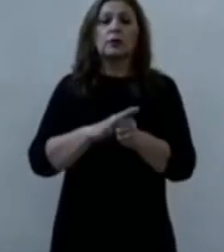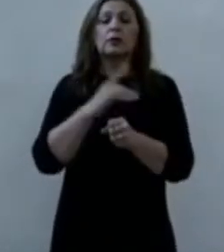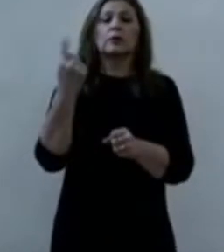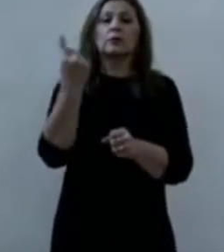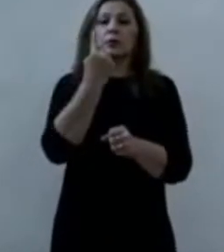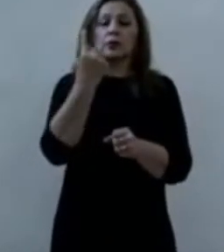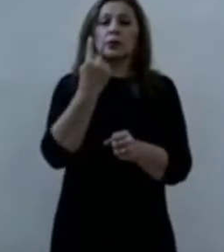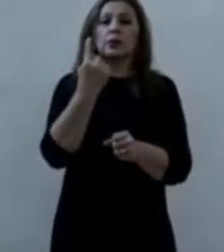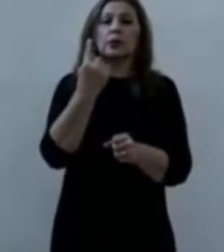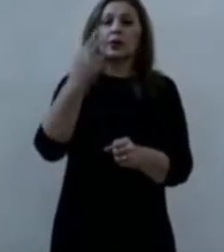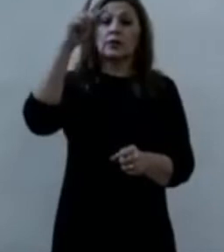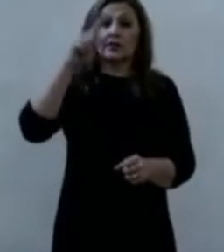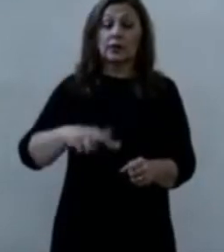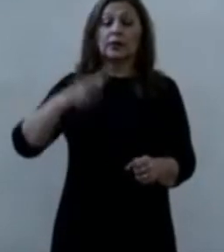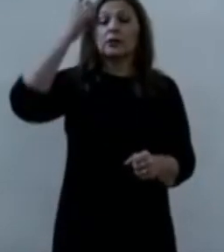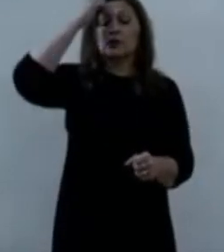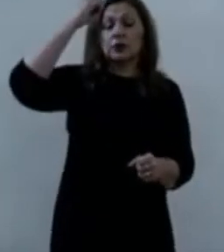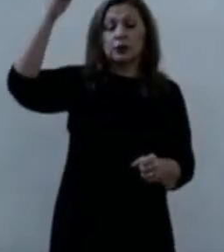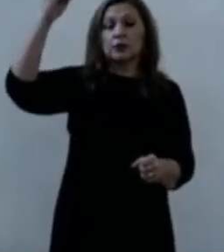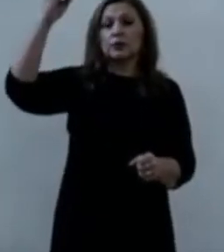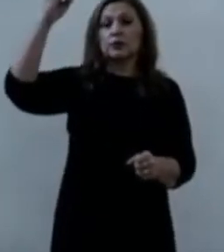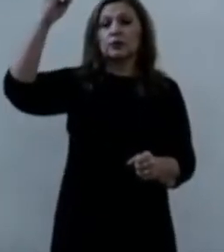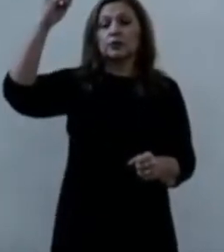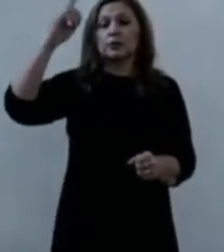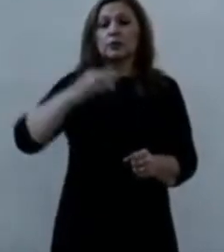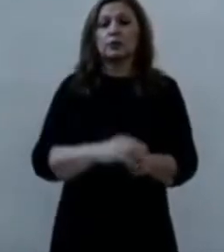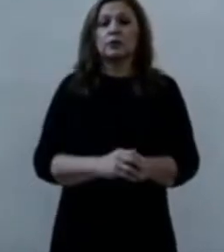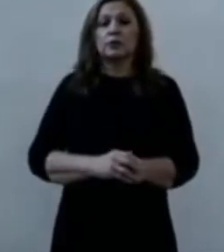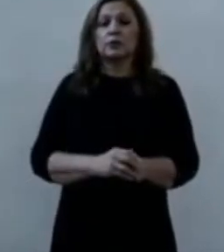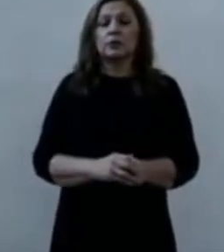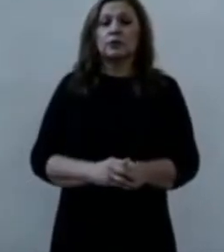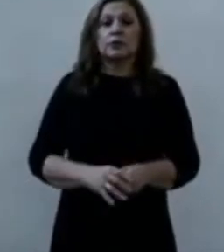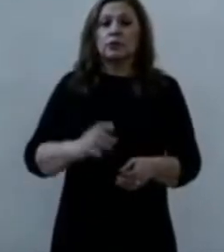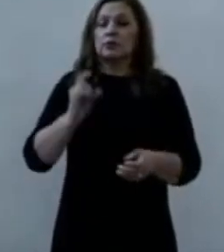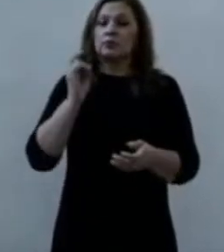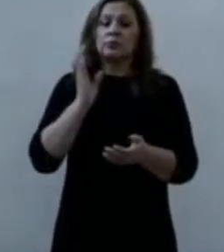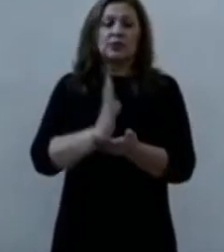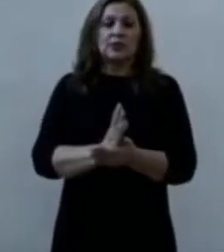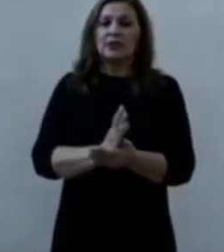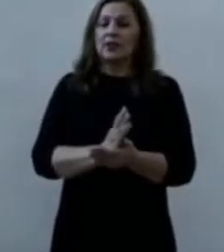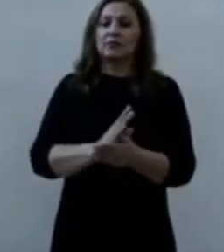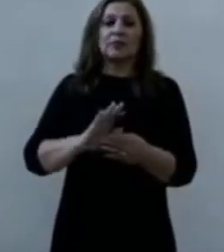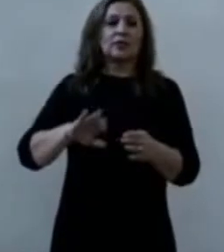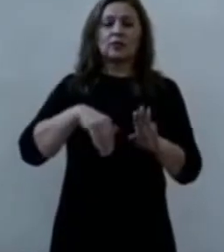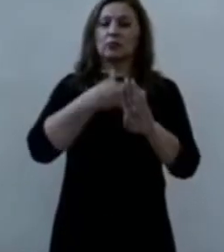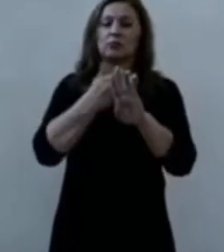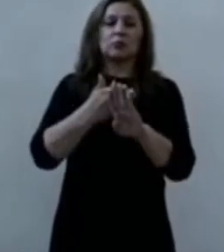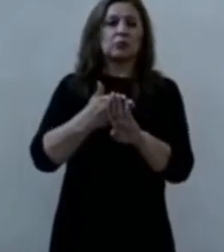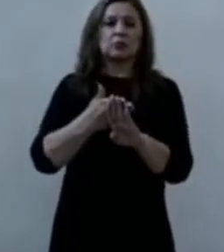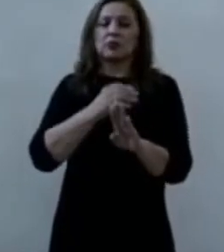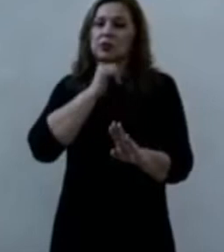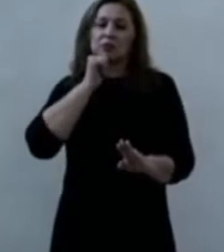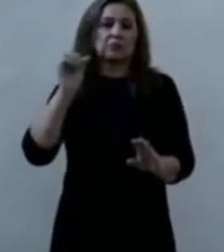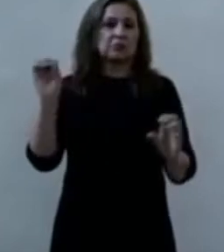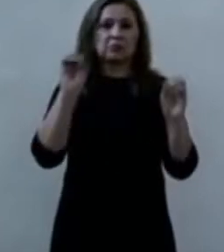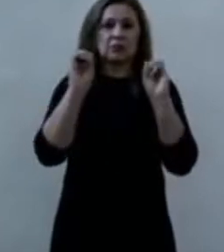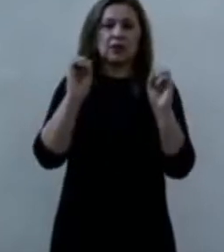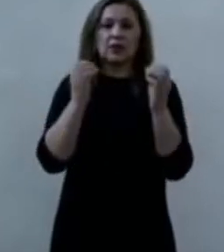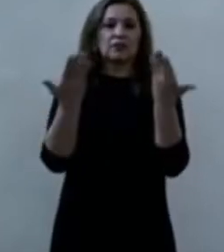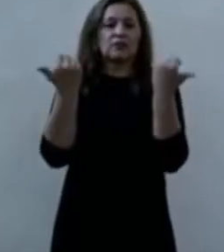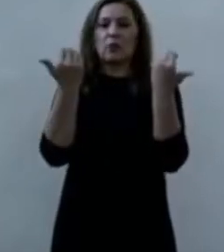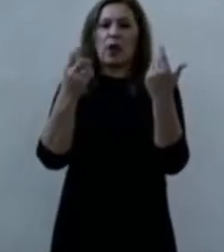es verdadero Dios, sin ninguna contradicción, verdadero hombre,